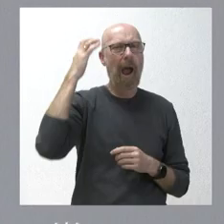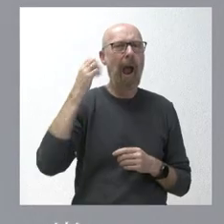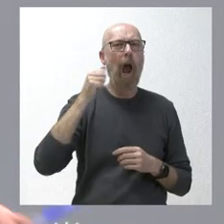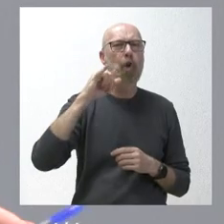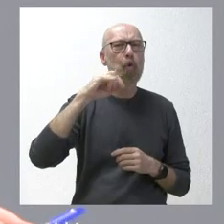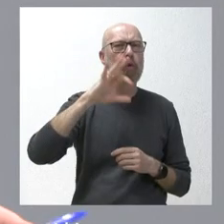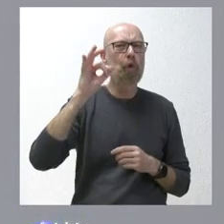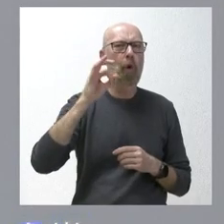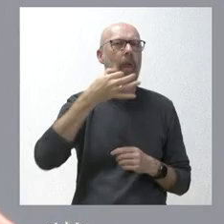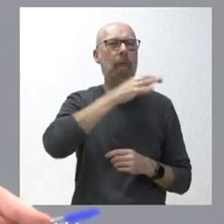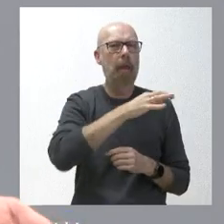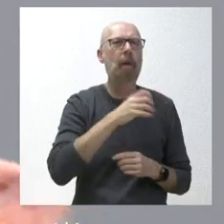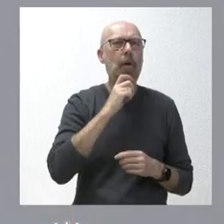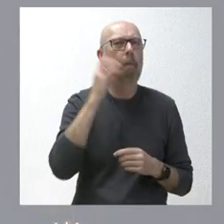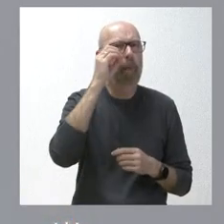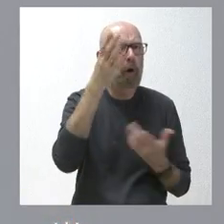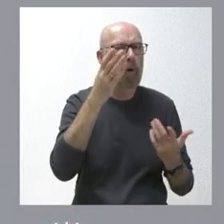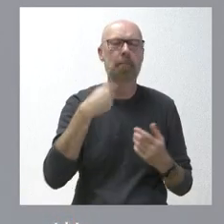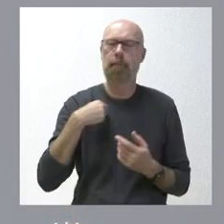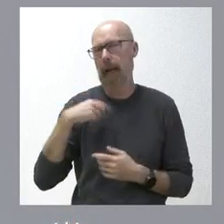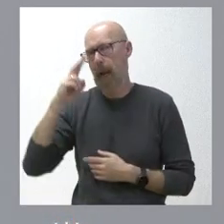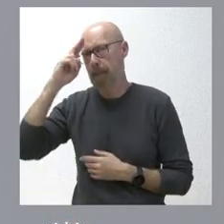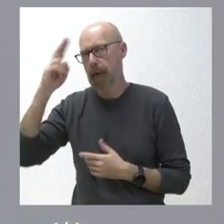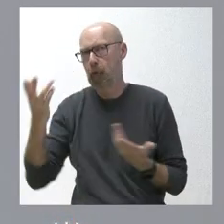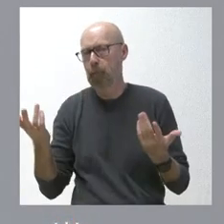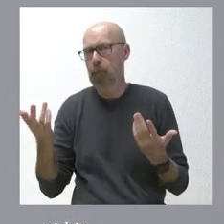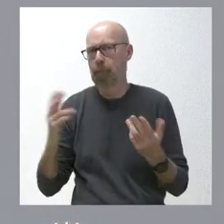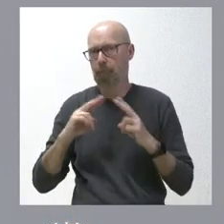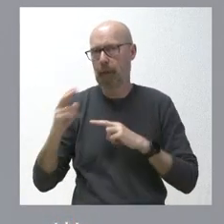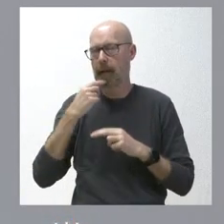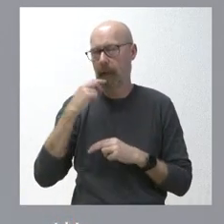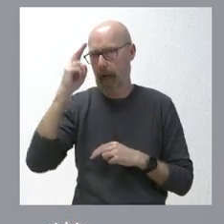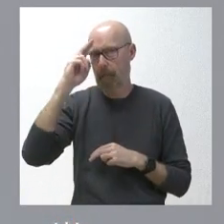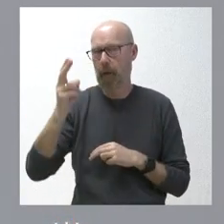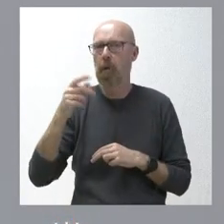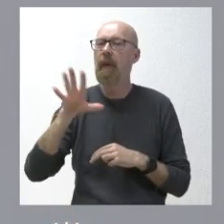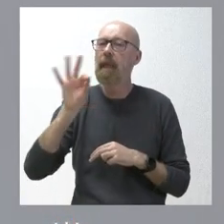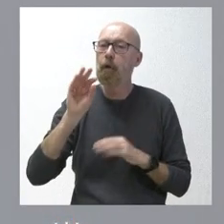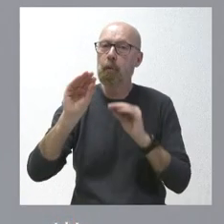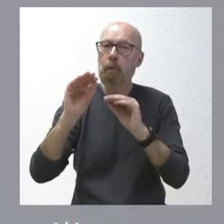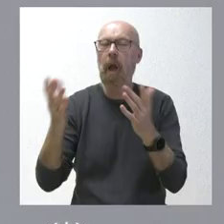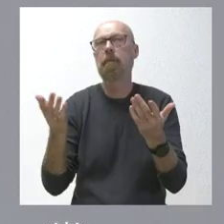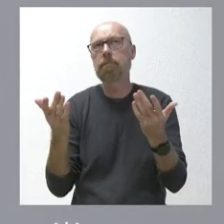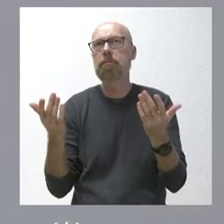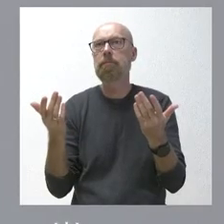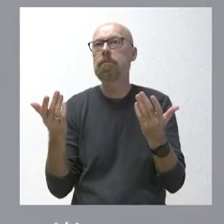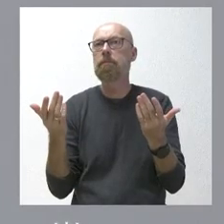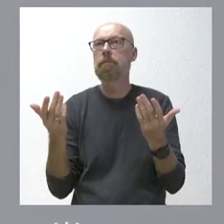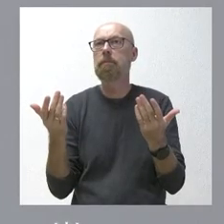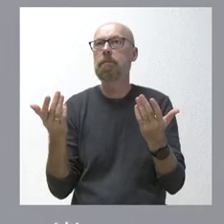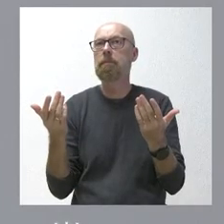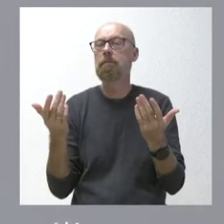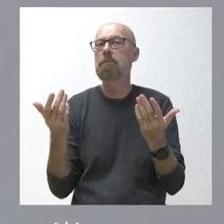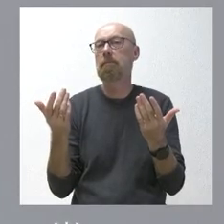Pues lo vemos con respeto. Lógicamente, en sus decisiones han influido las cuestiones que ella ha